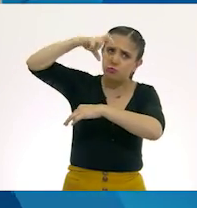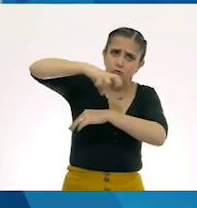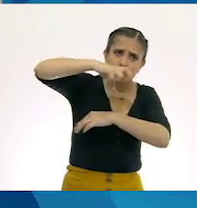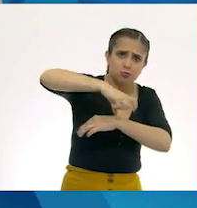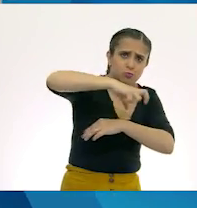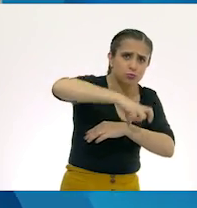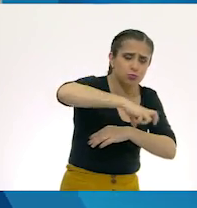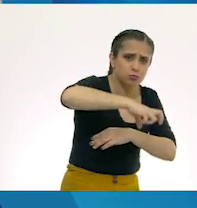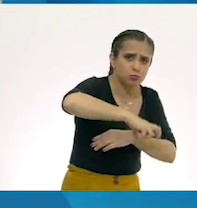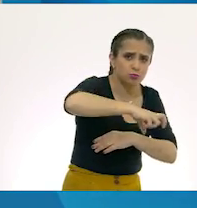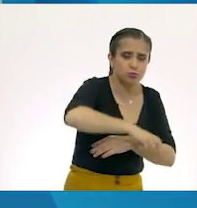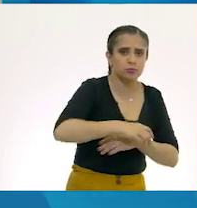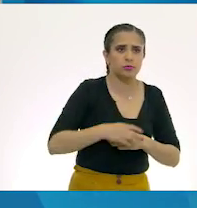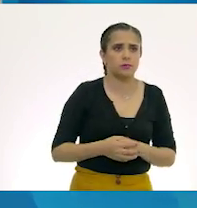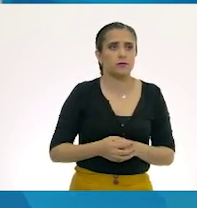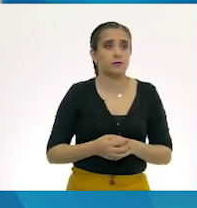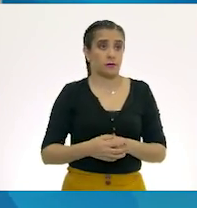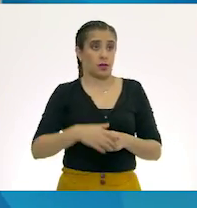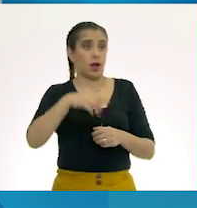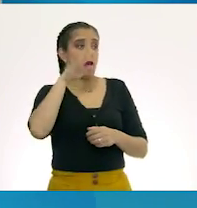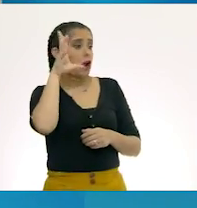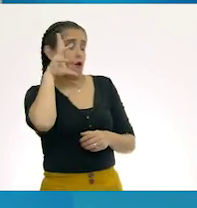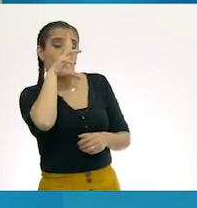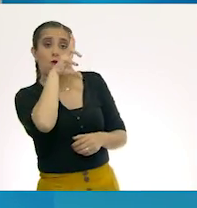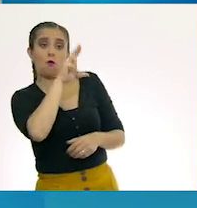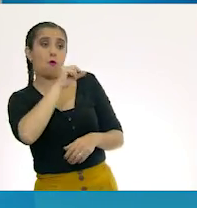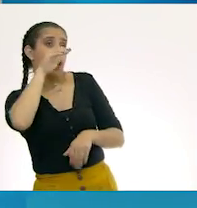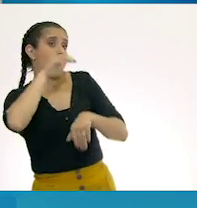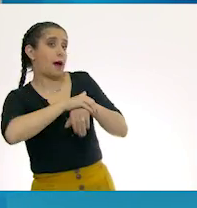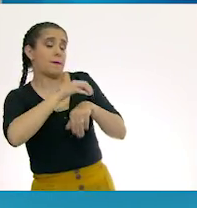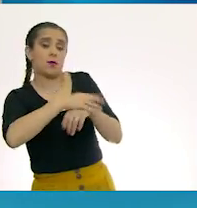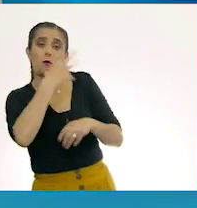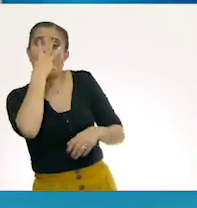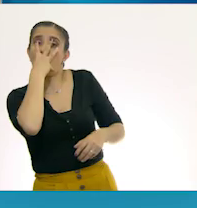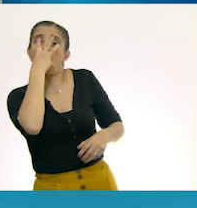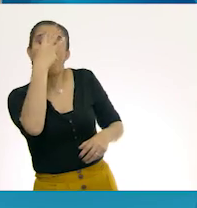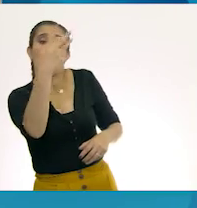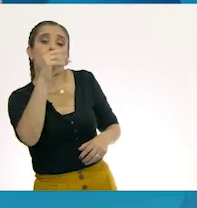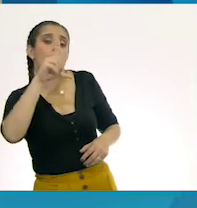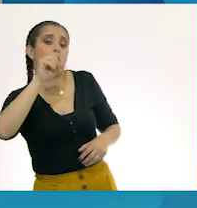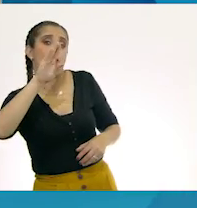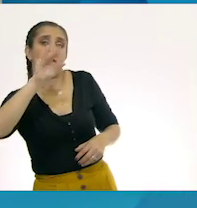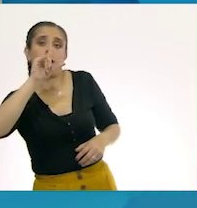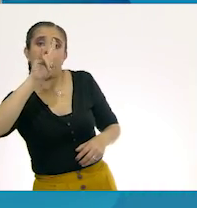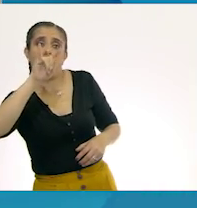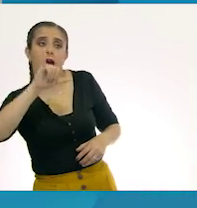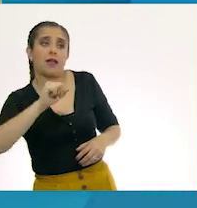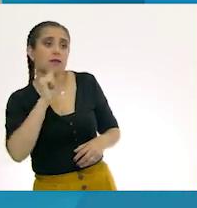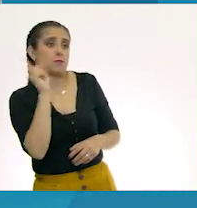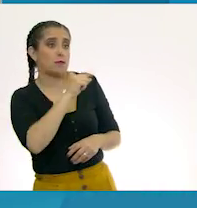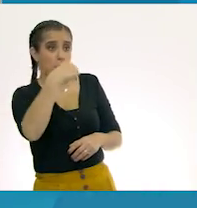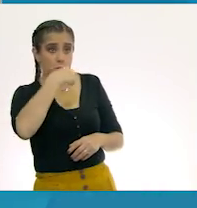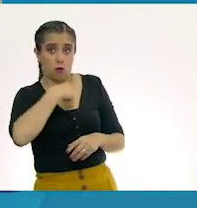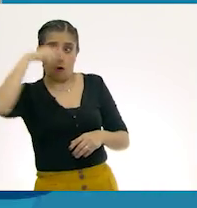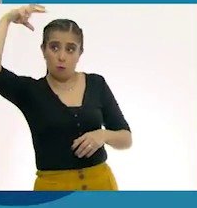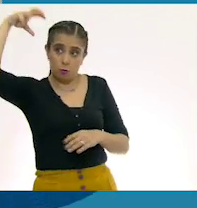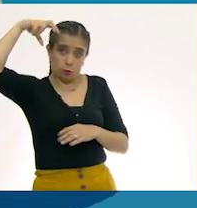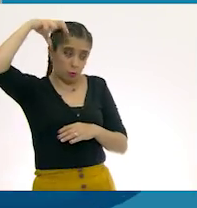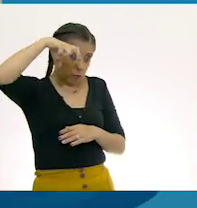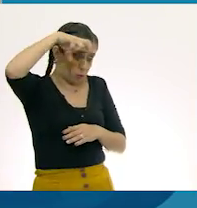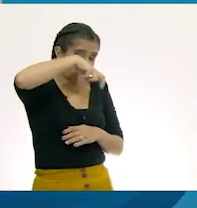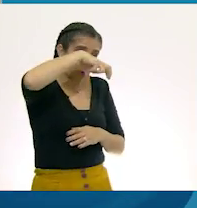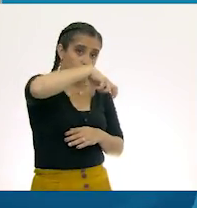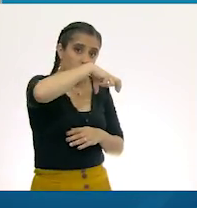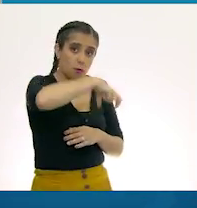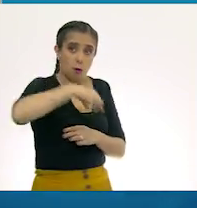No amigo lobo lo batiz, porque si bajo bajatis de